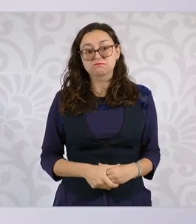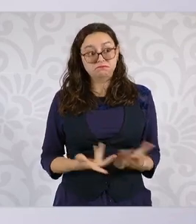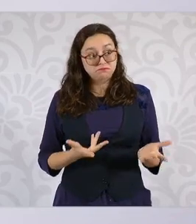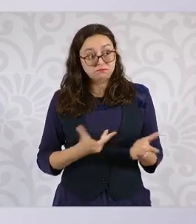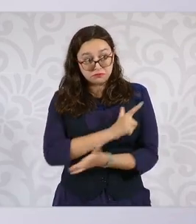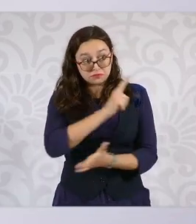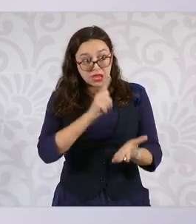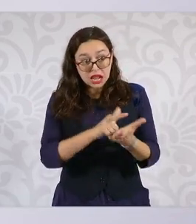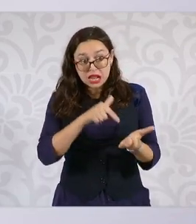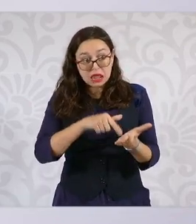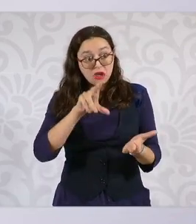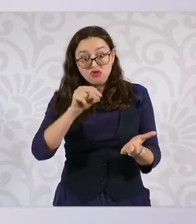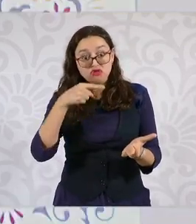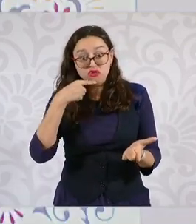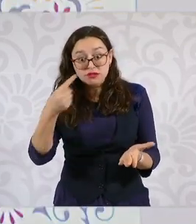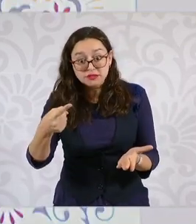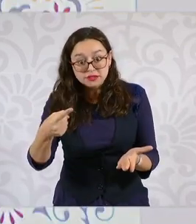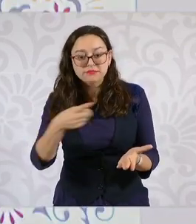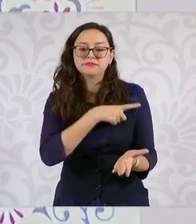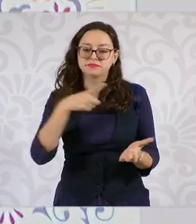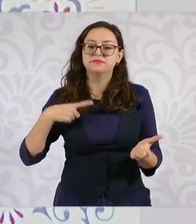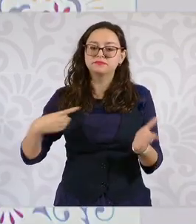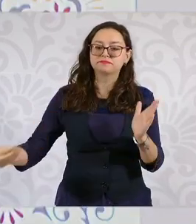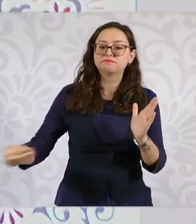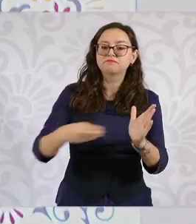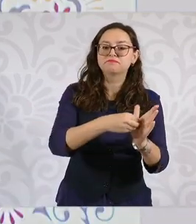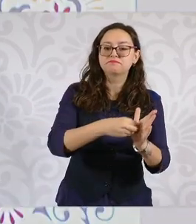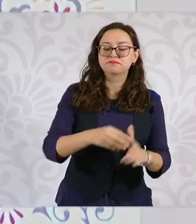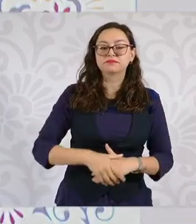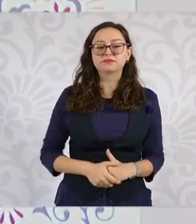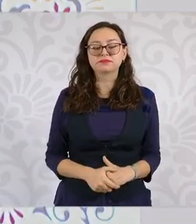pues hay que ver cómo se legisla porque no es correcto.